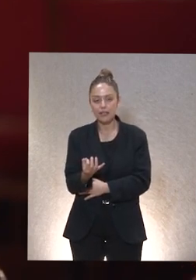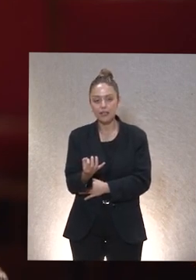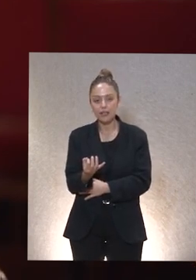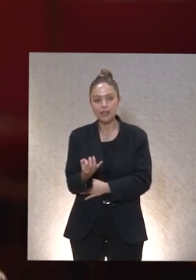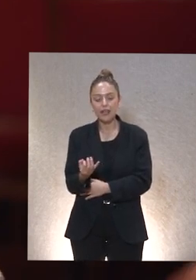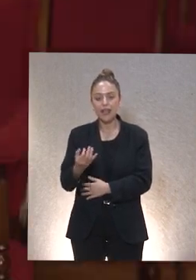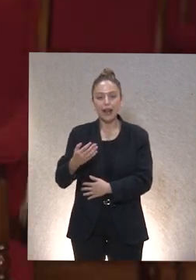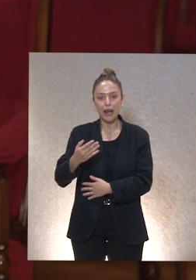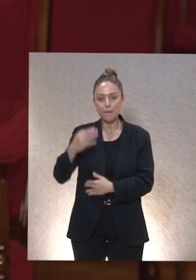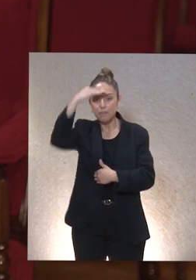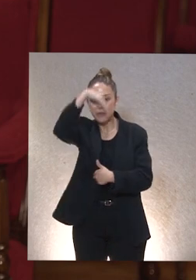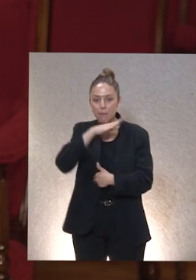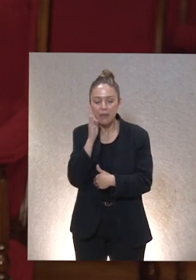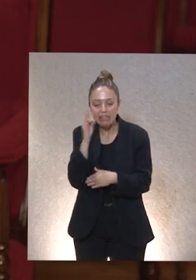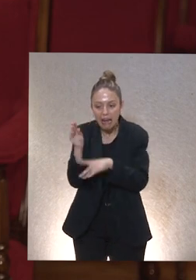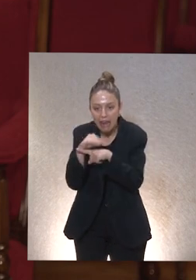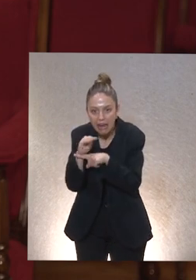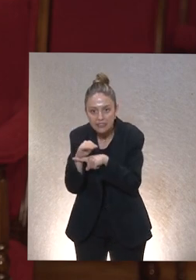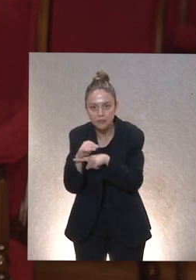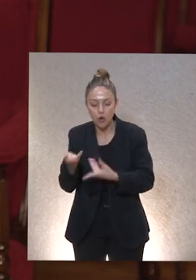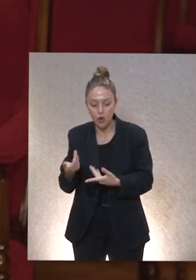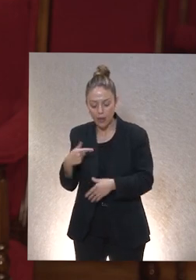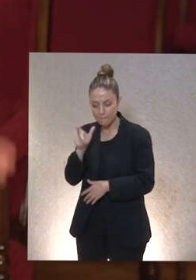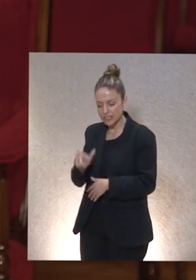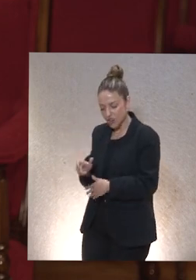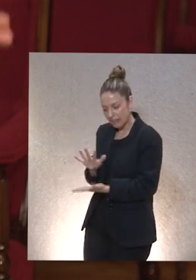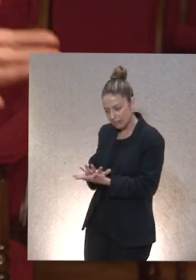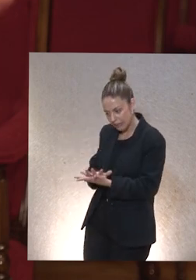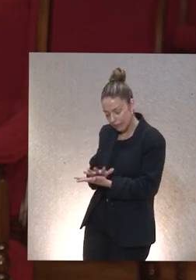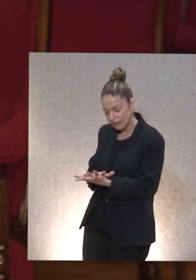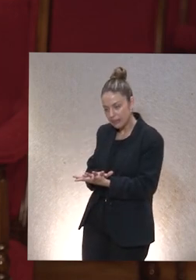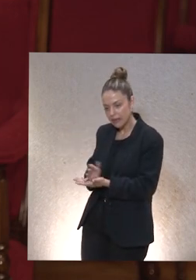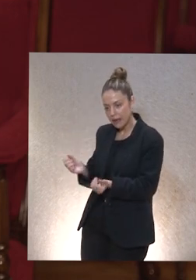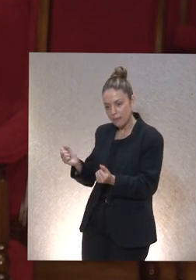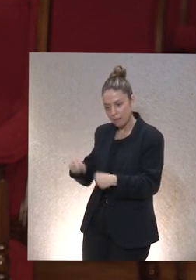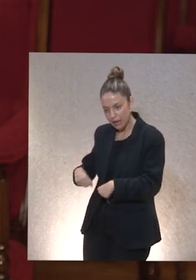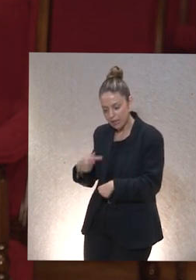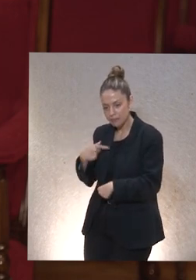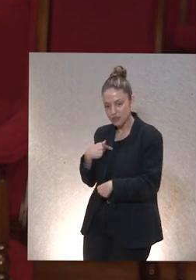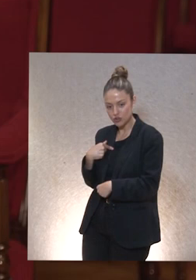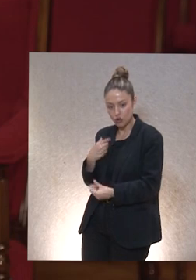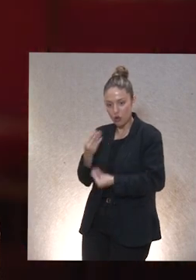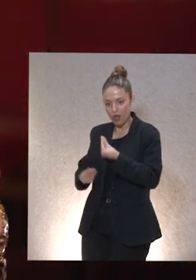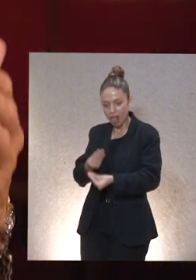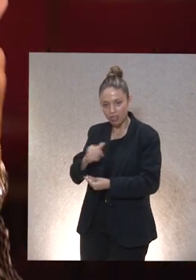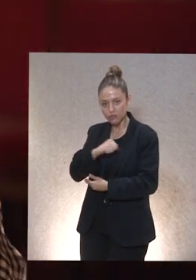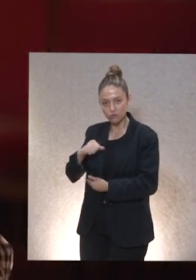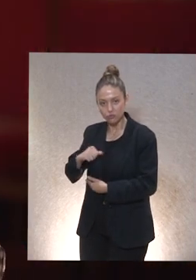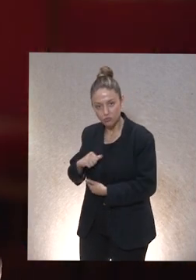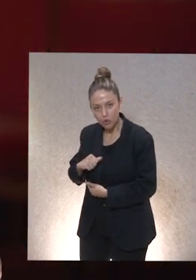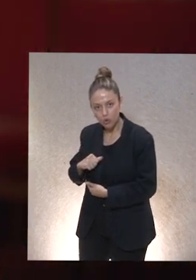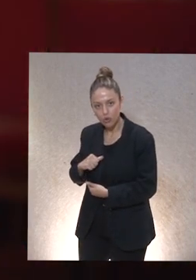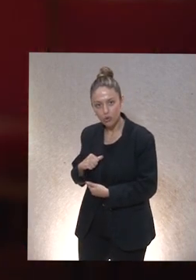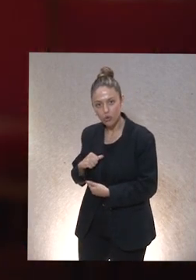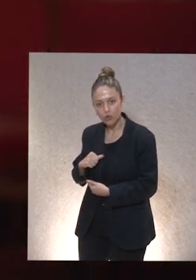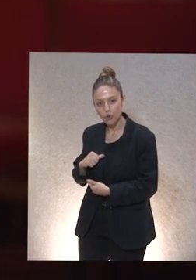el paternalismo, al final, infantiliza a la persona. Y vale que yo voy a hacer cosas diferentes con diferentes personas, pero las vamos